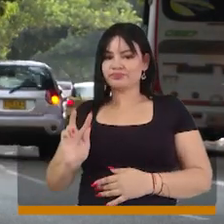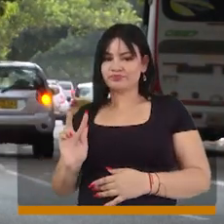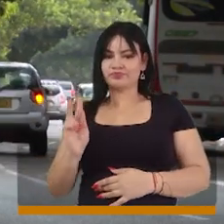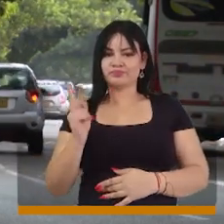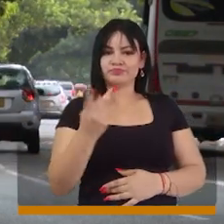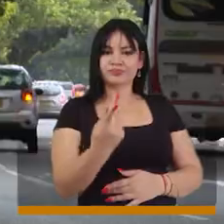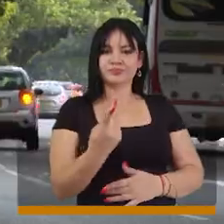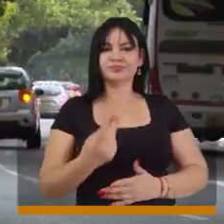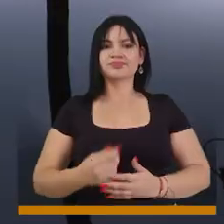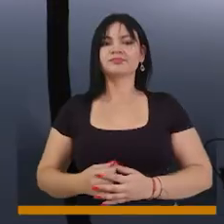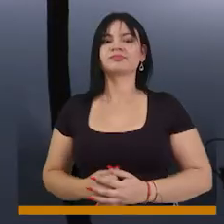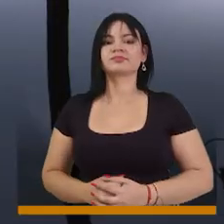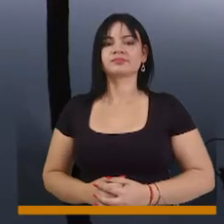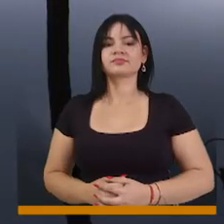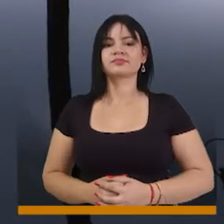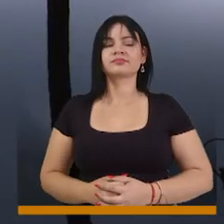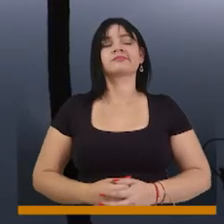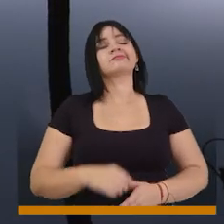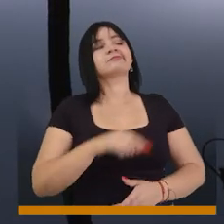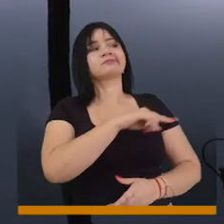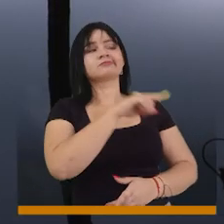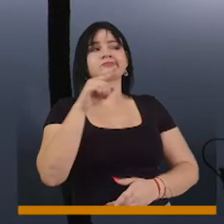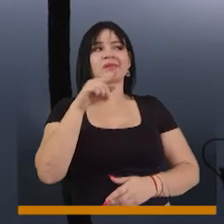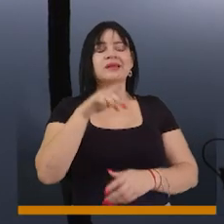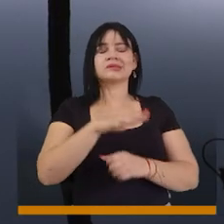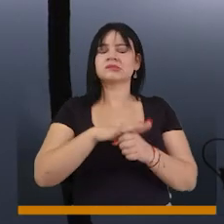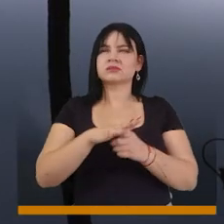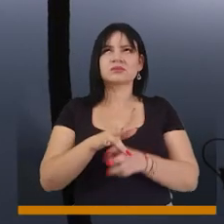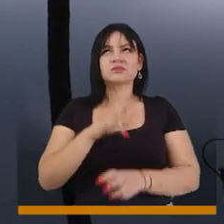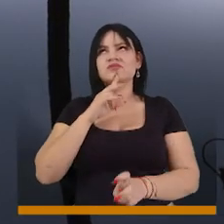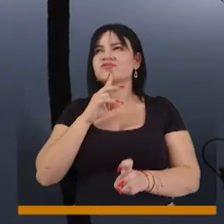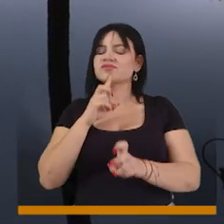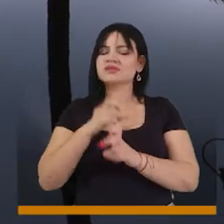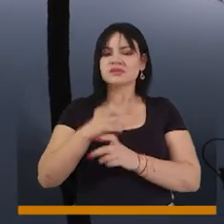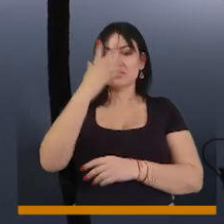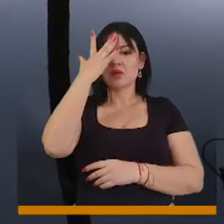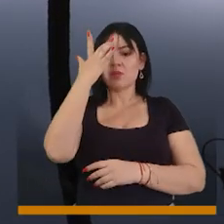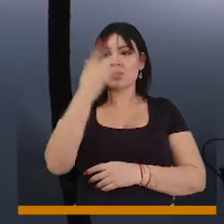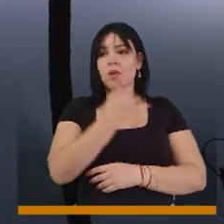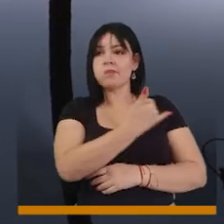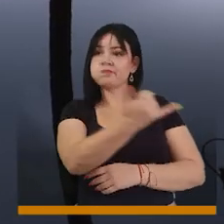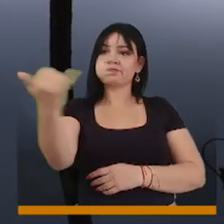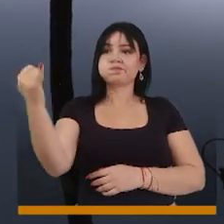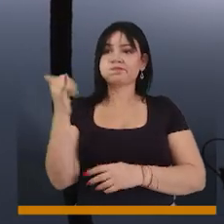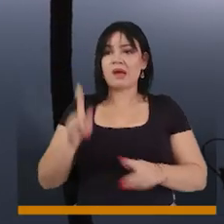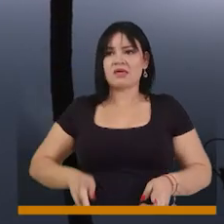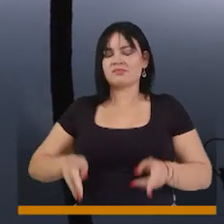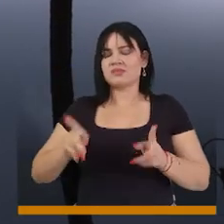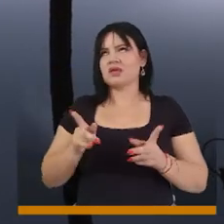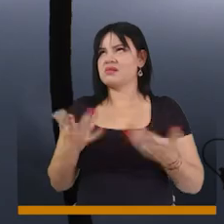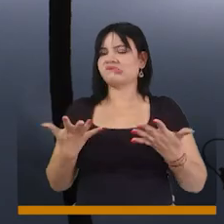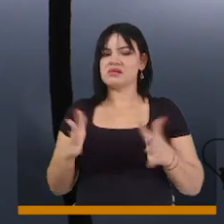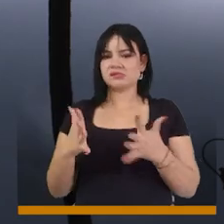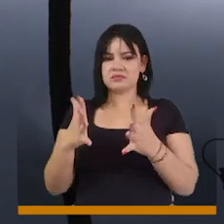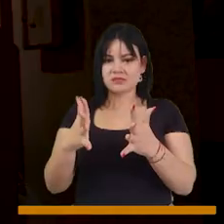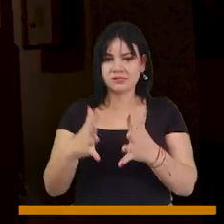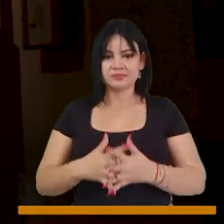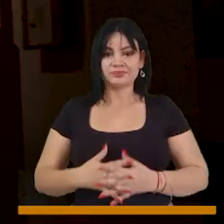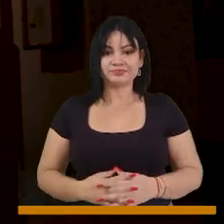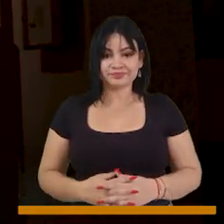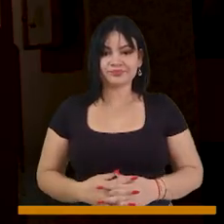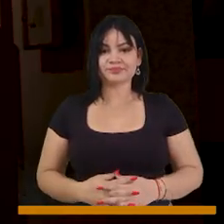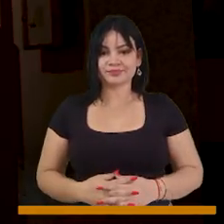que son transgénero. Es una situación complicada que daña la calidad de vida de toda la ciudadanía.